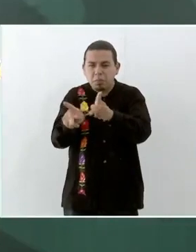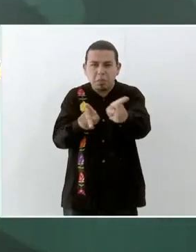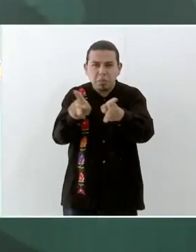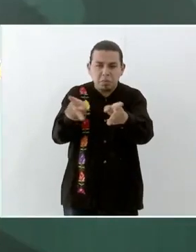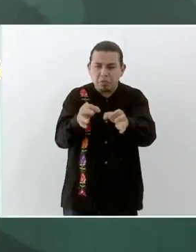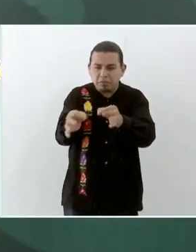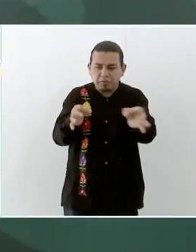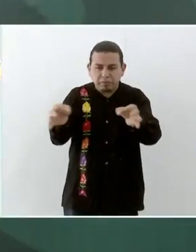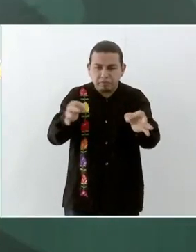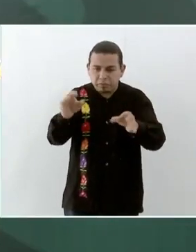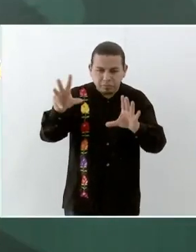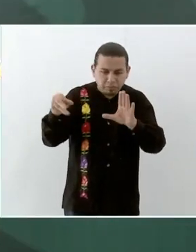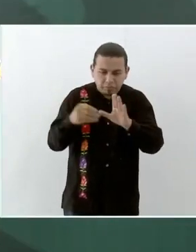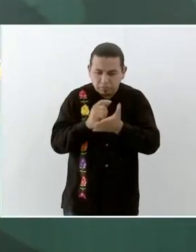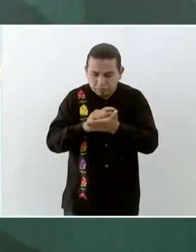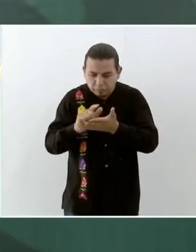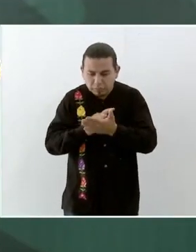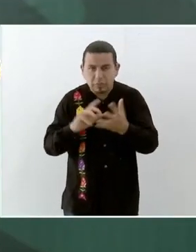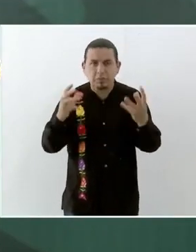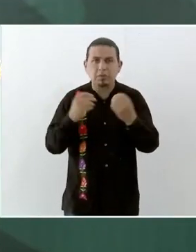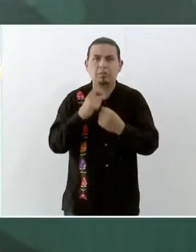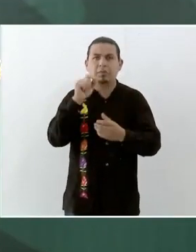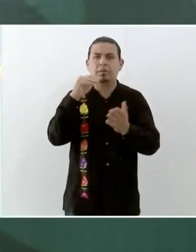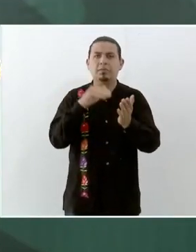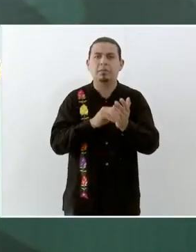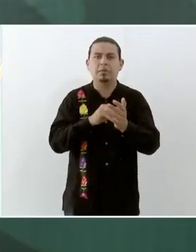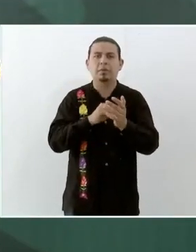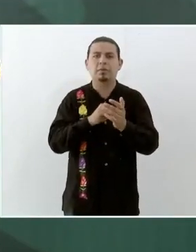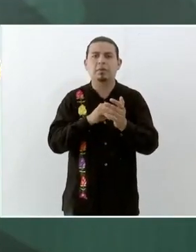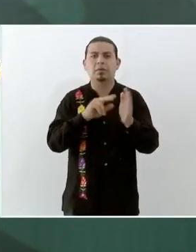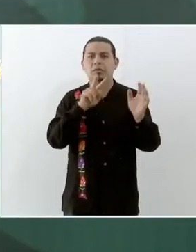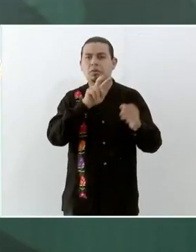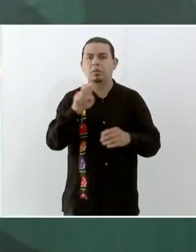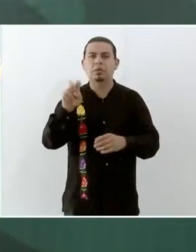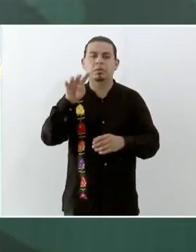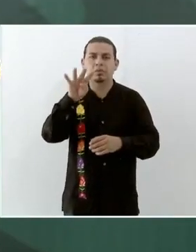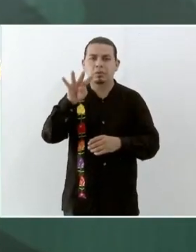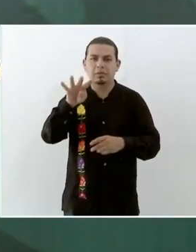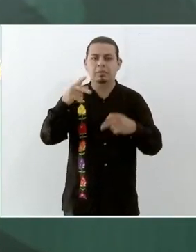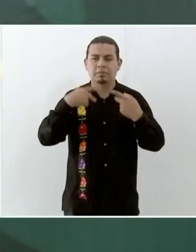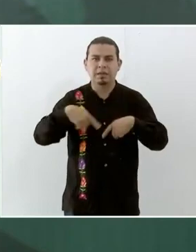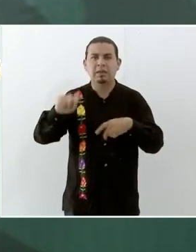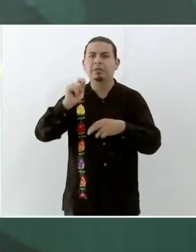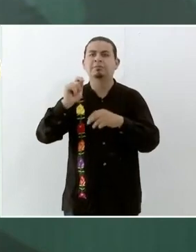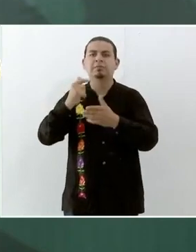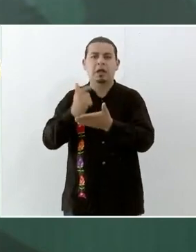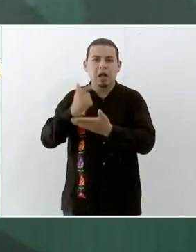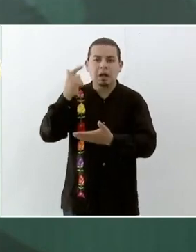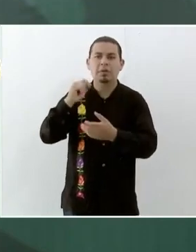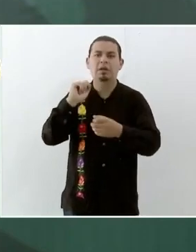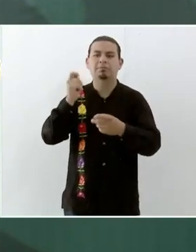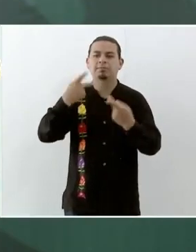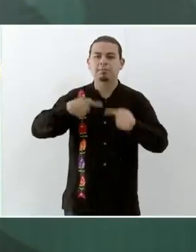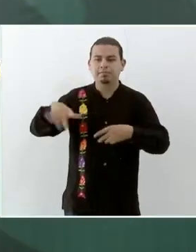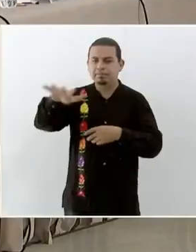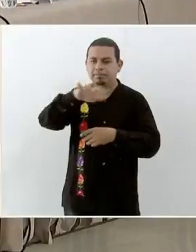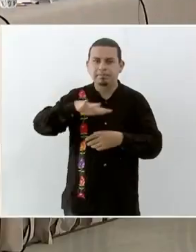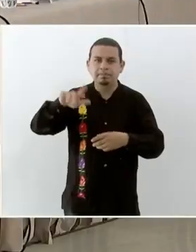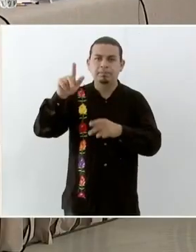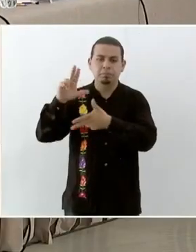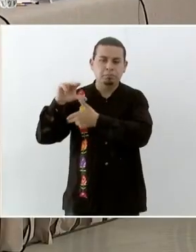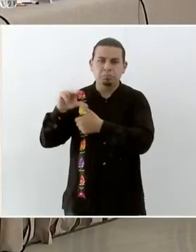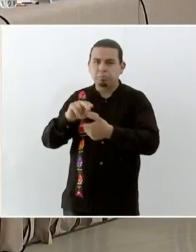el registro de afectados de 20 mil 219 afectados, familias afectadas. Adelante.